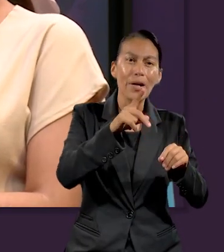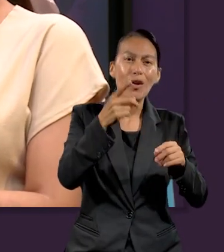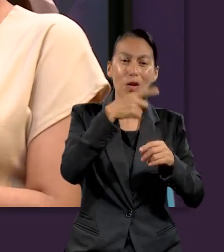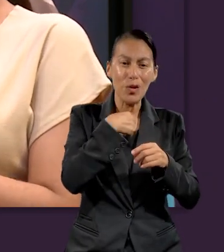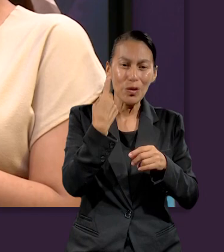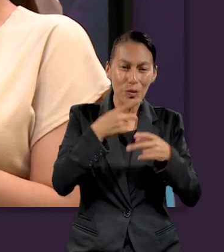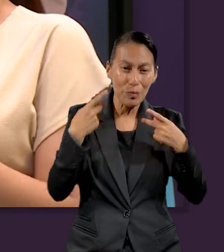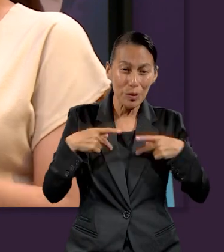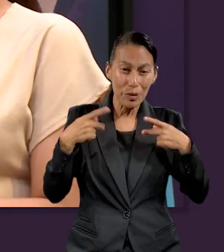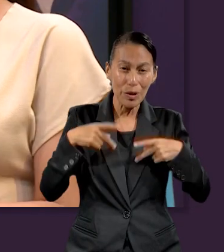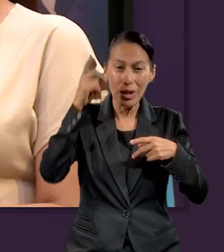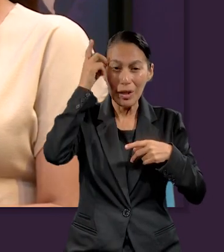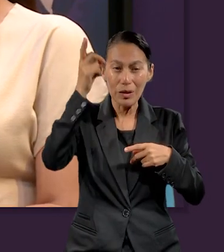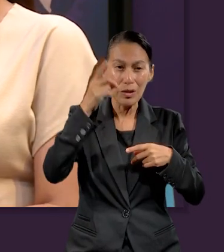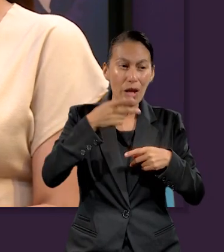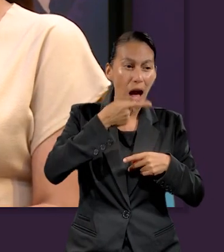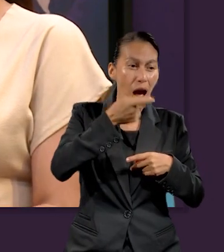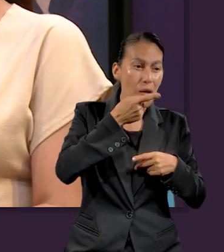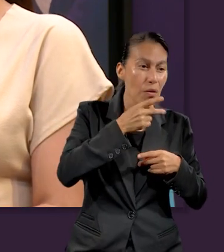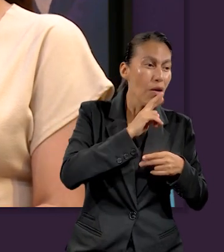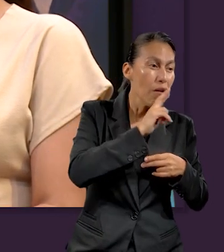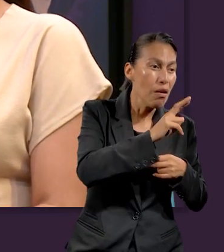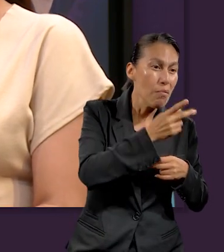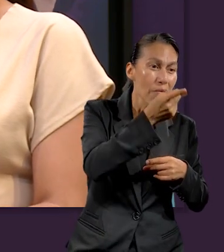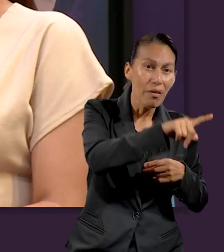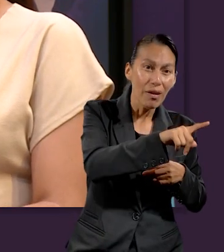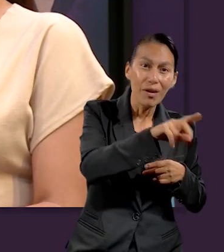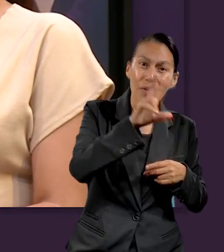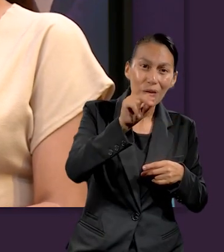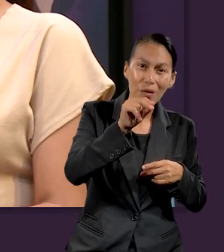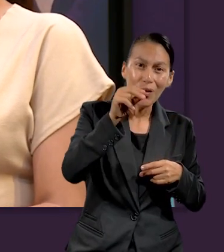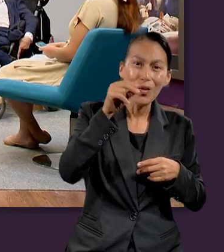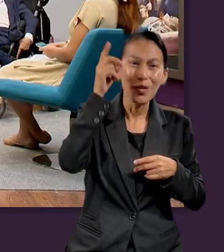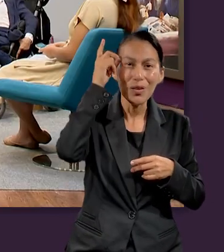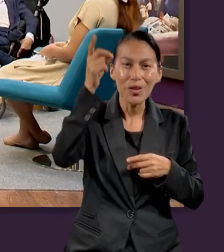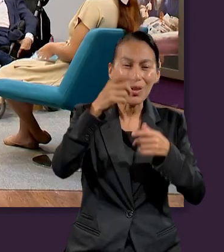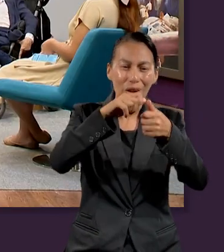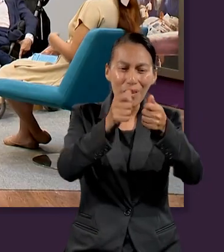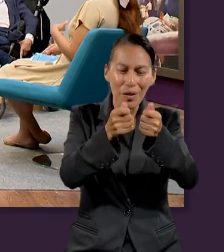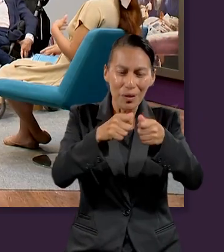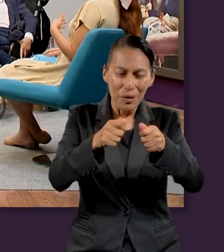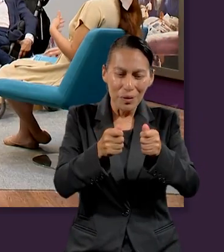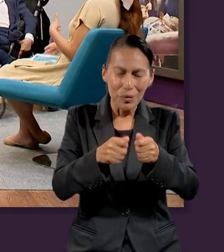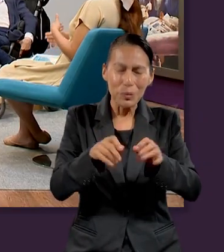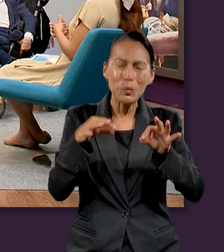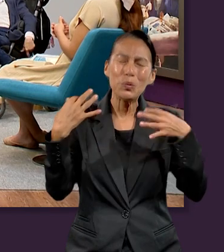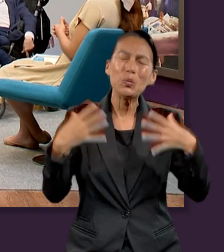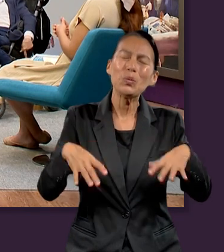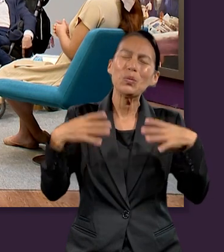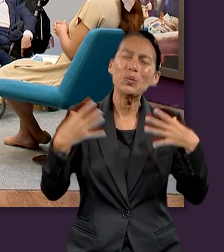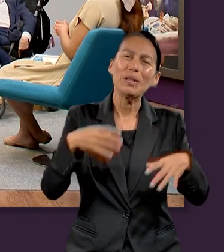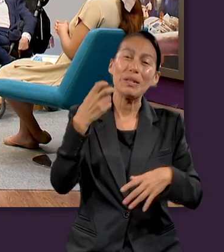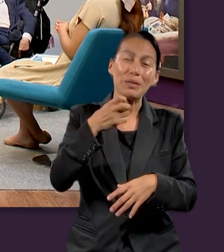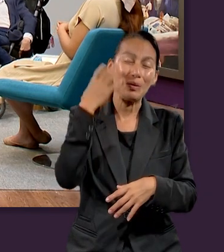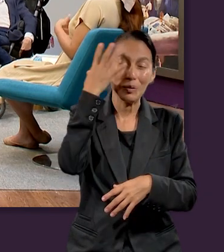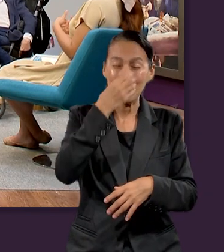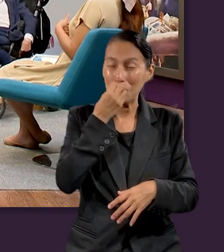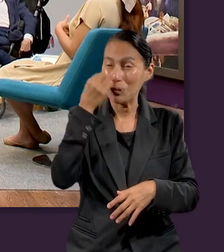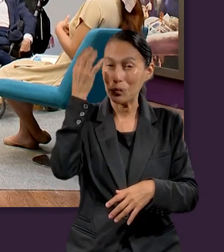propias manos. Entonces, aquí hay una frase que me gusta, que dice de que la verdad que esta creación es como